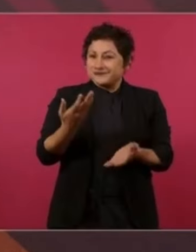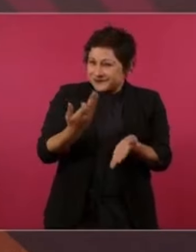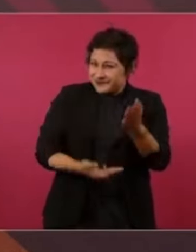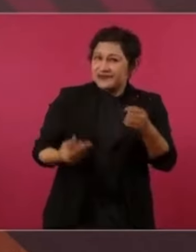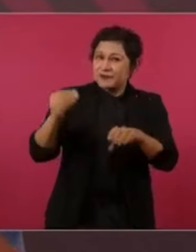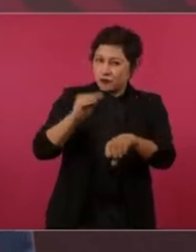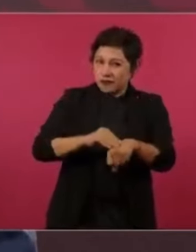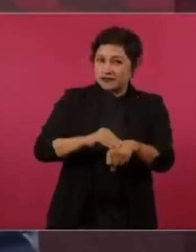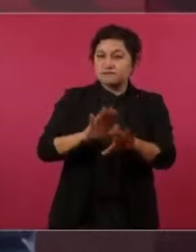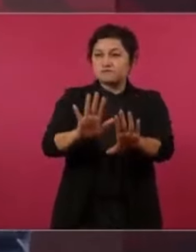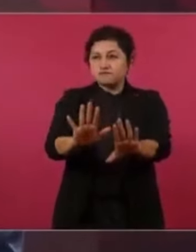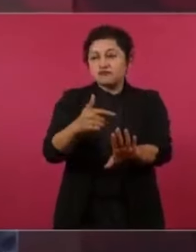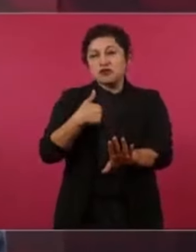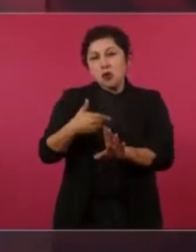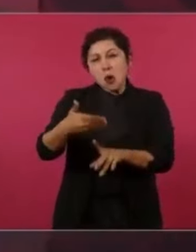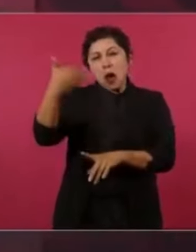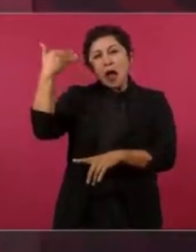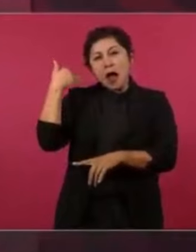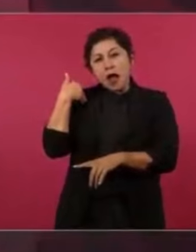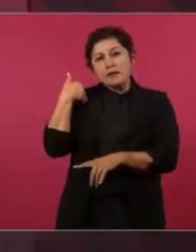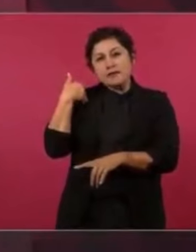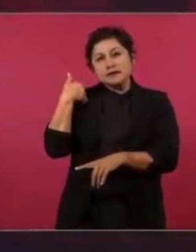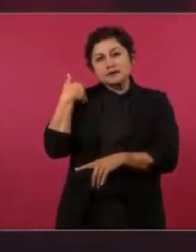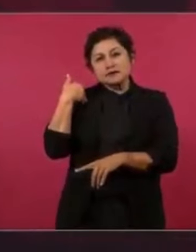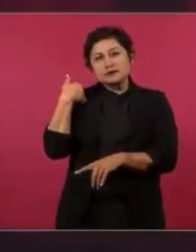Y sin embargo, se nos pasó.